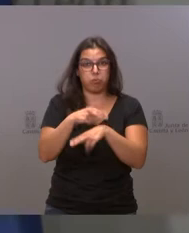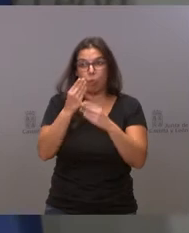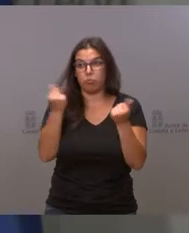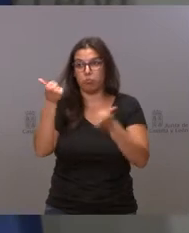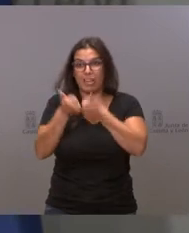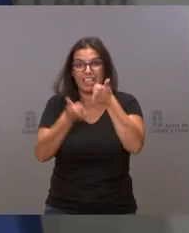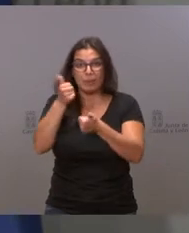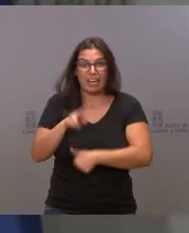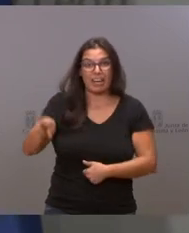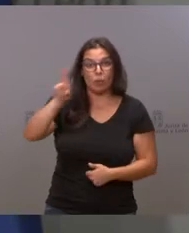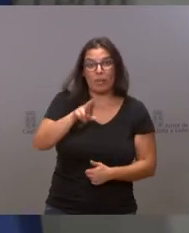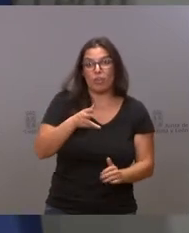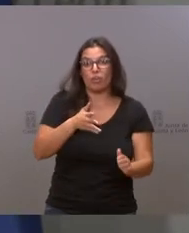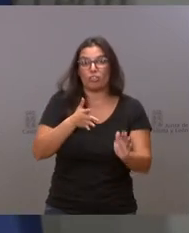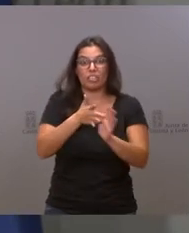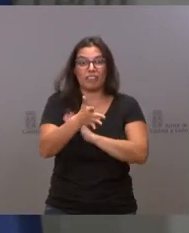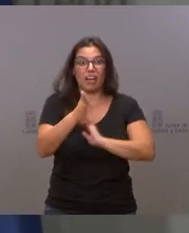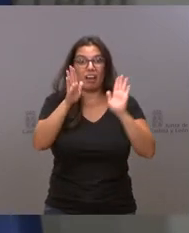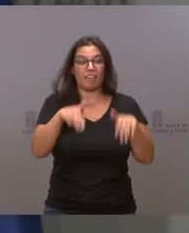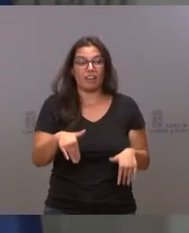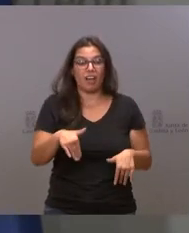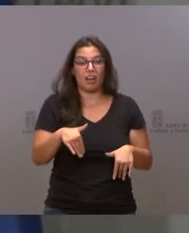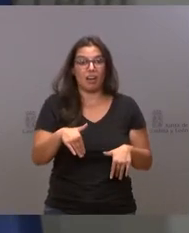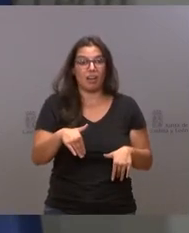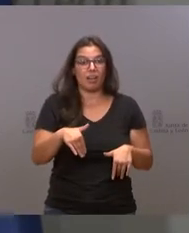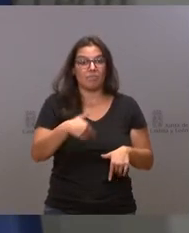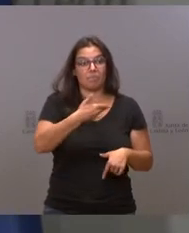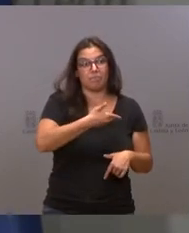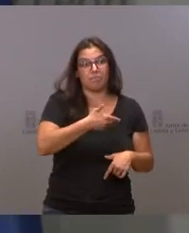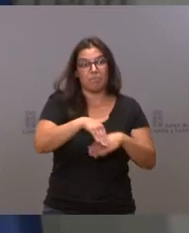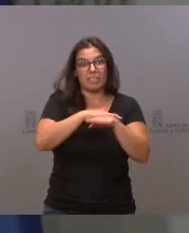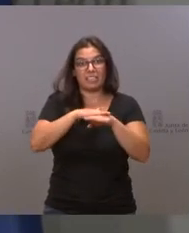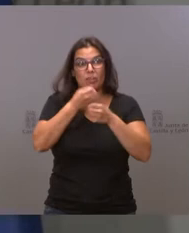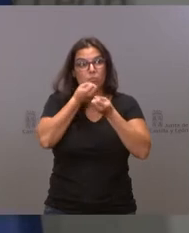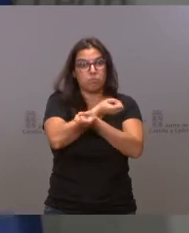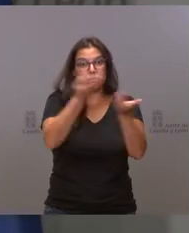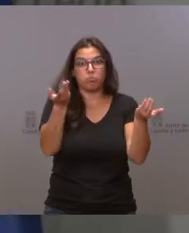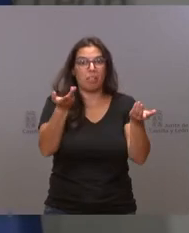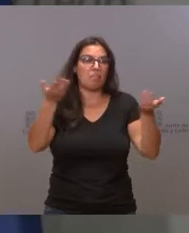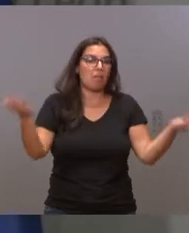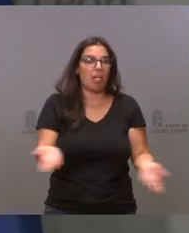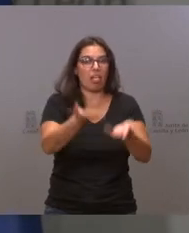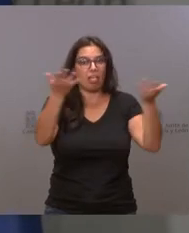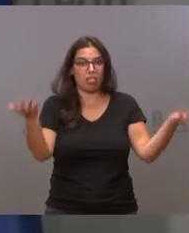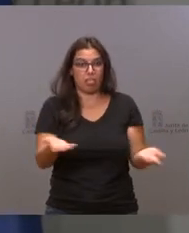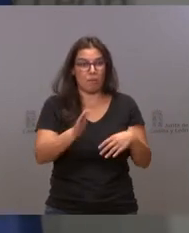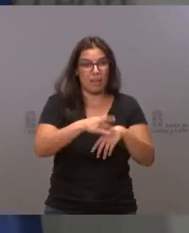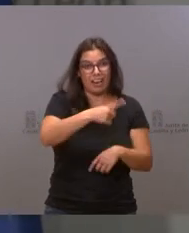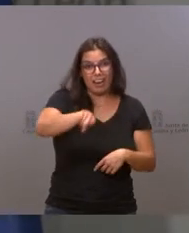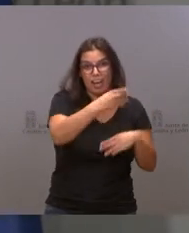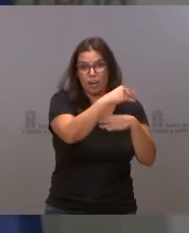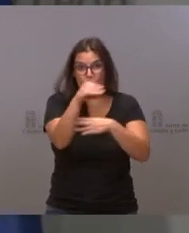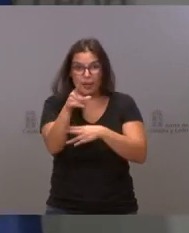de relajación del Ministerio, de intentar explicar a nuestros jóvenes que las cosas